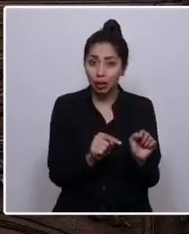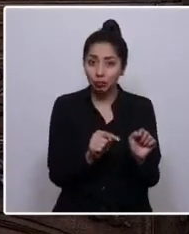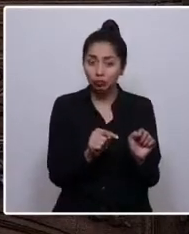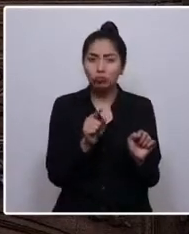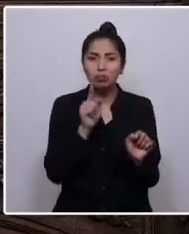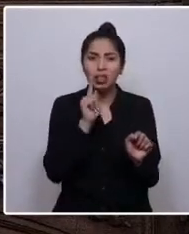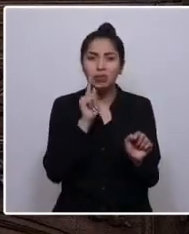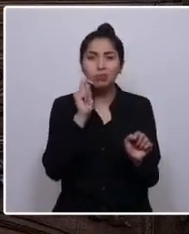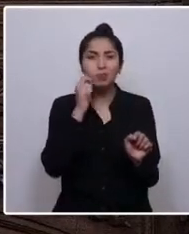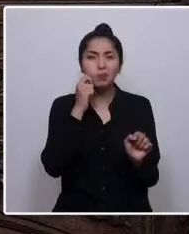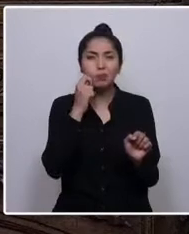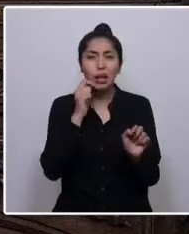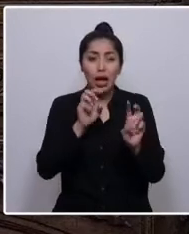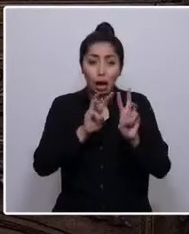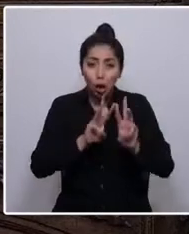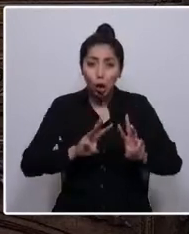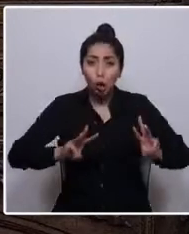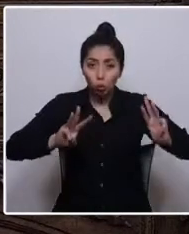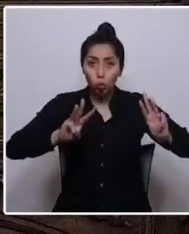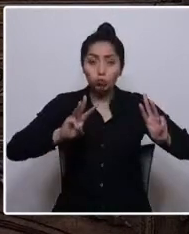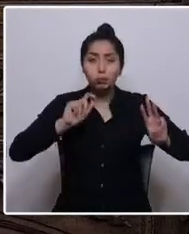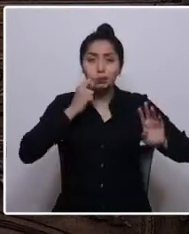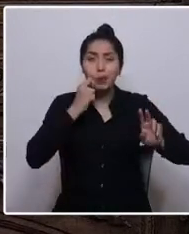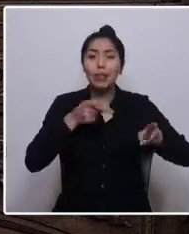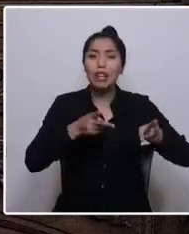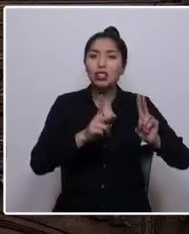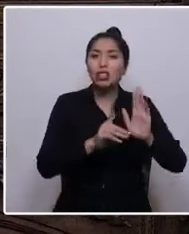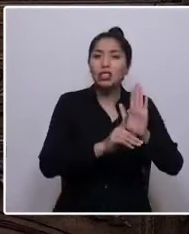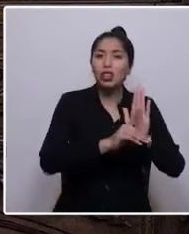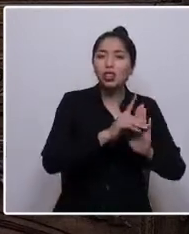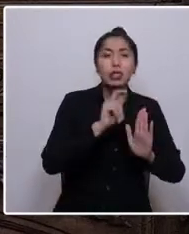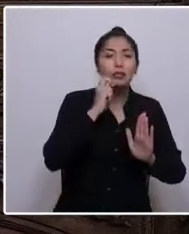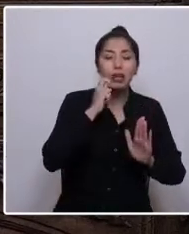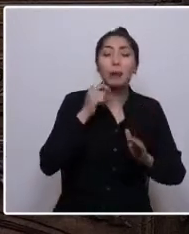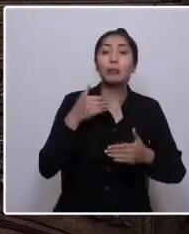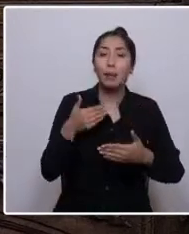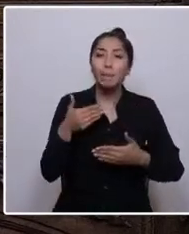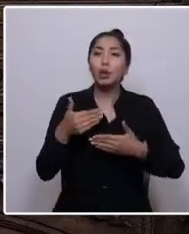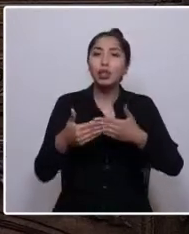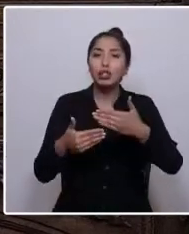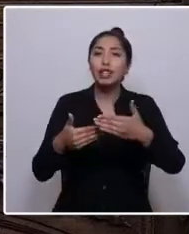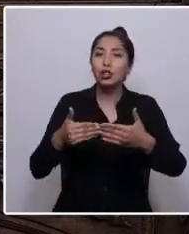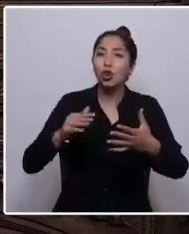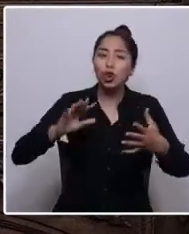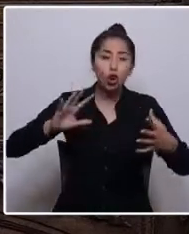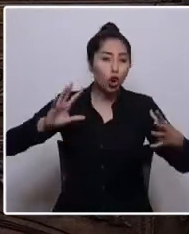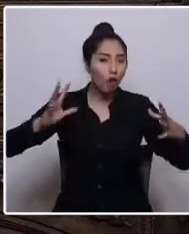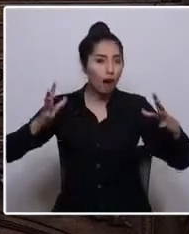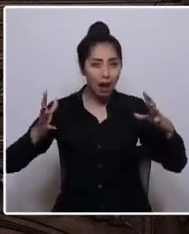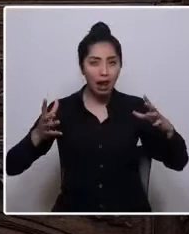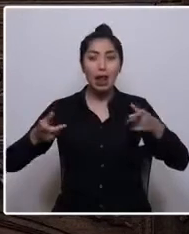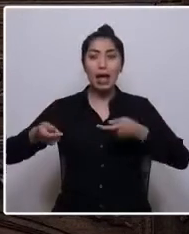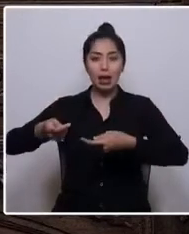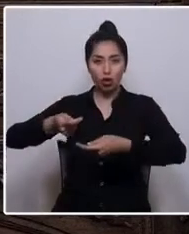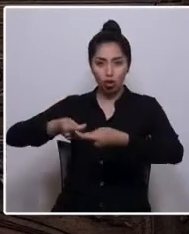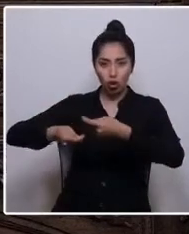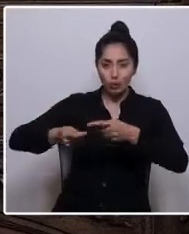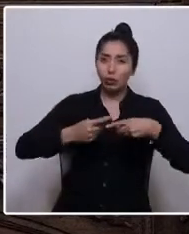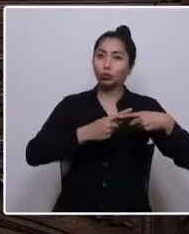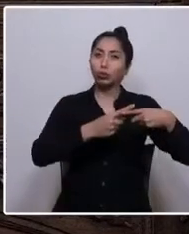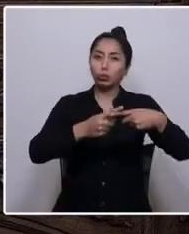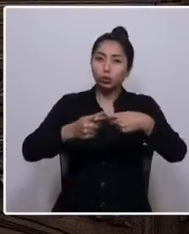Unidas como un proceso global, económico, social,